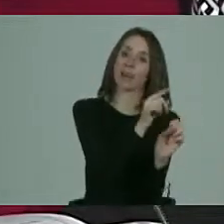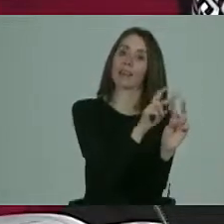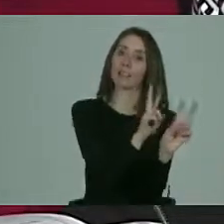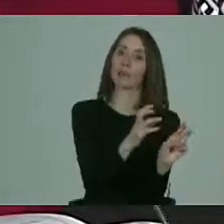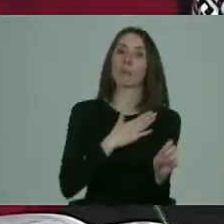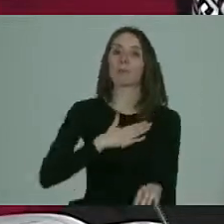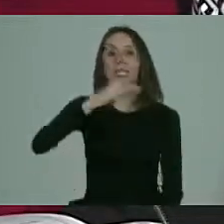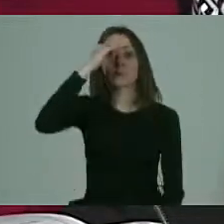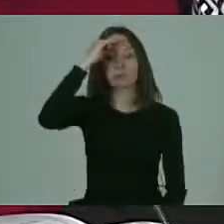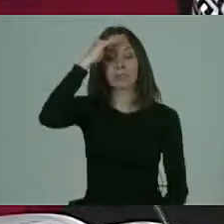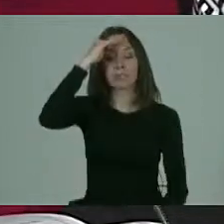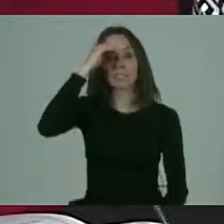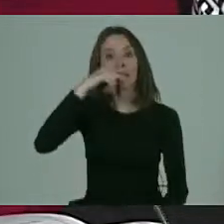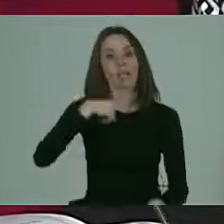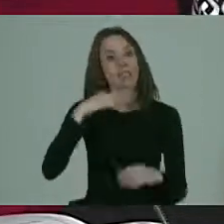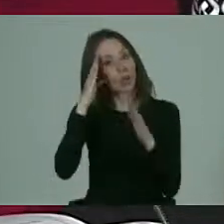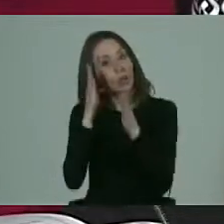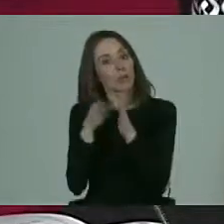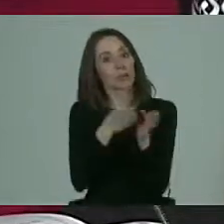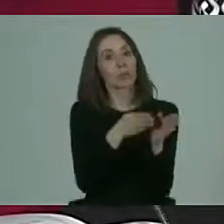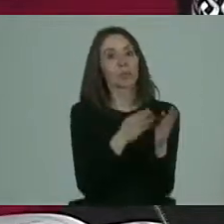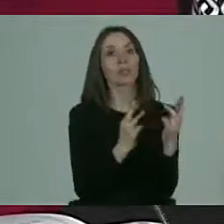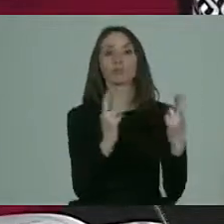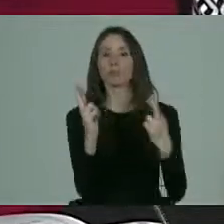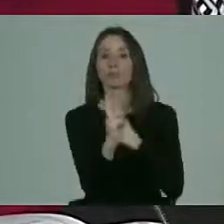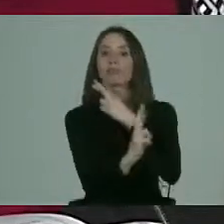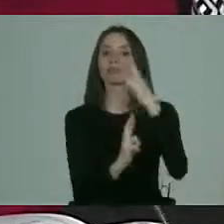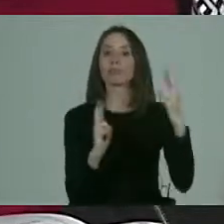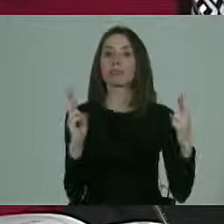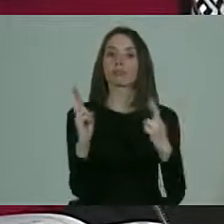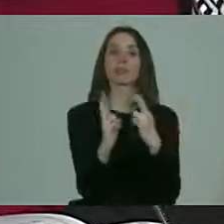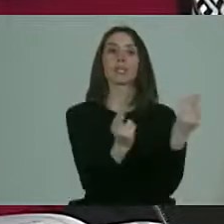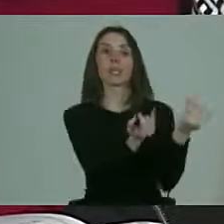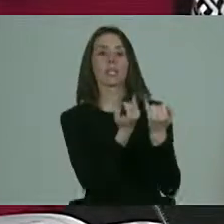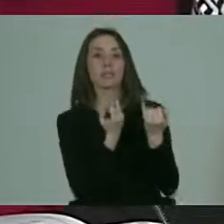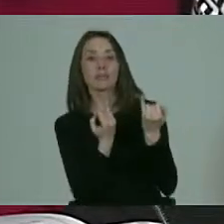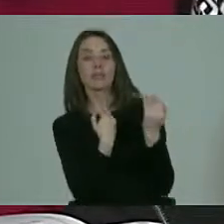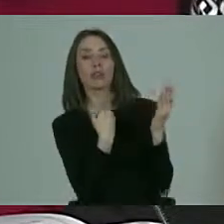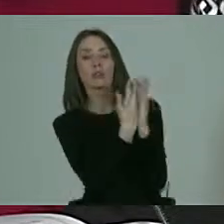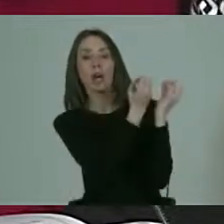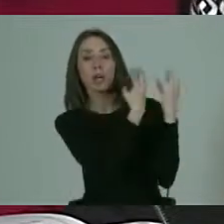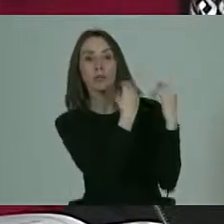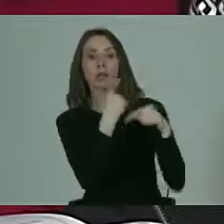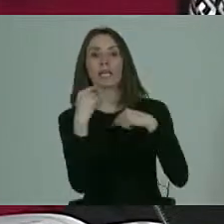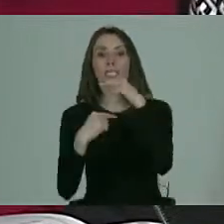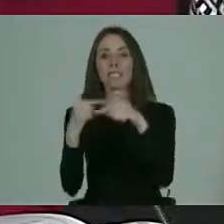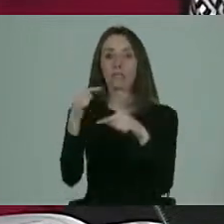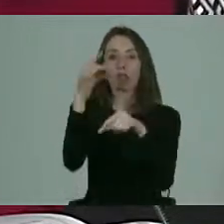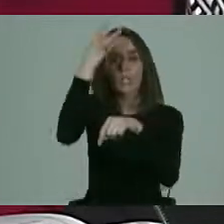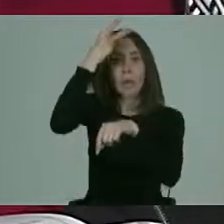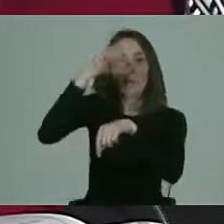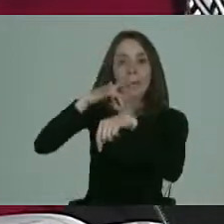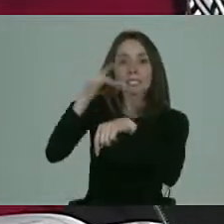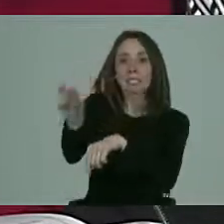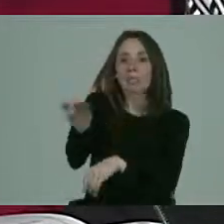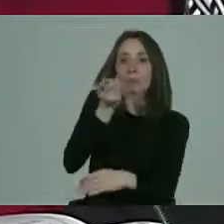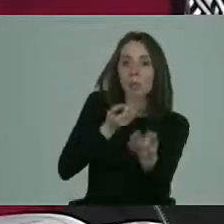propia experiencia. O sea, yo me he ido haciendo roce, me he ido informando, educando con las historias de los pacientes,